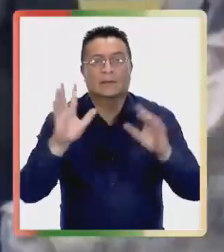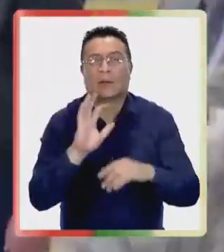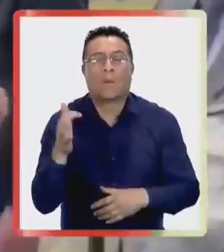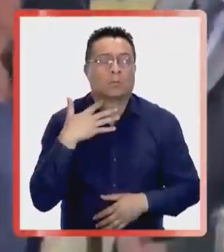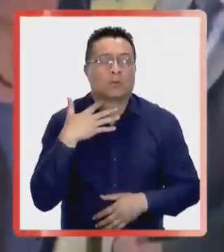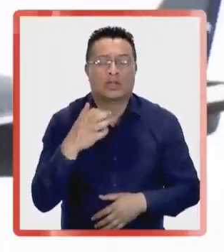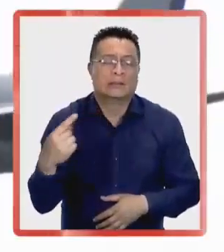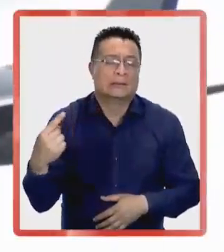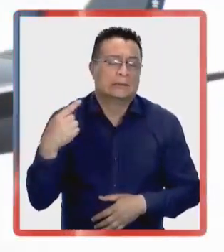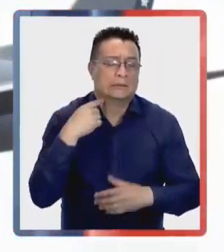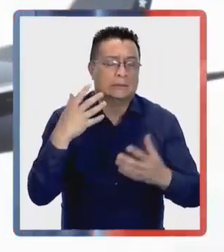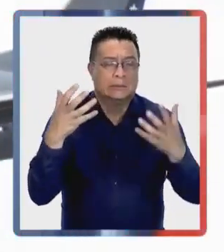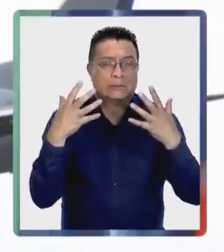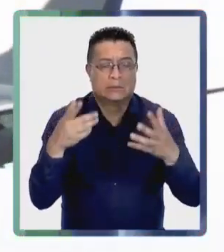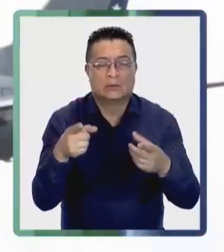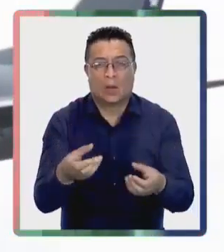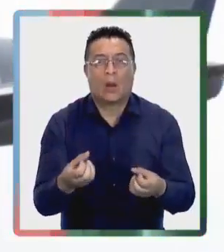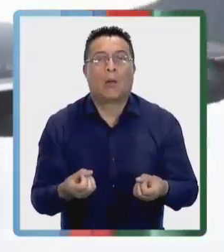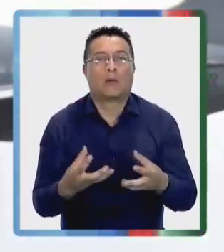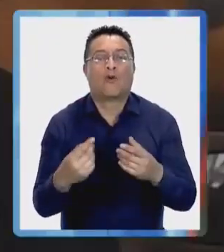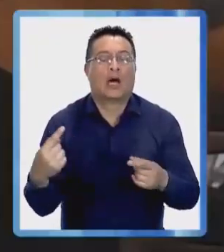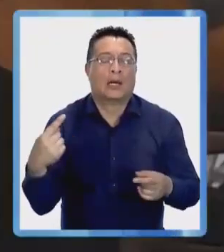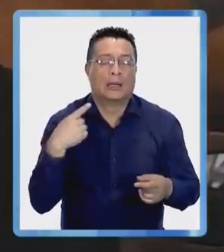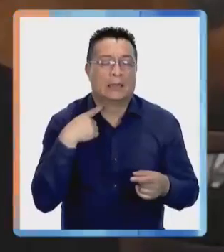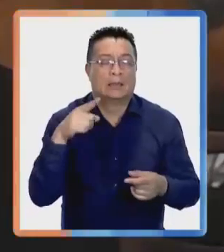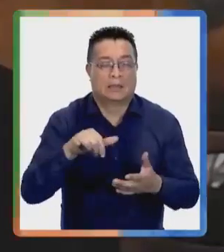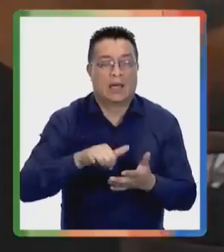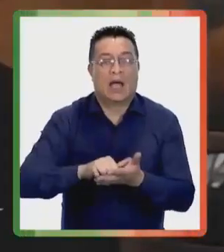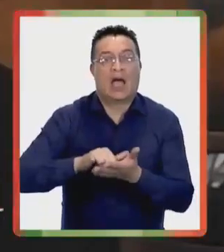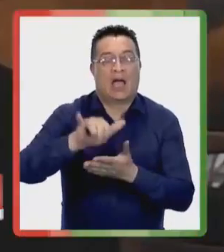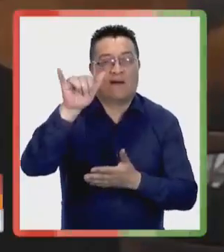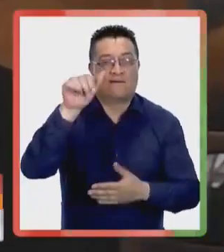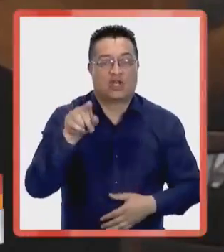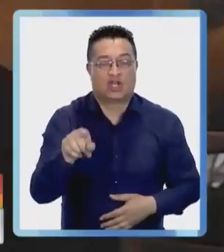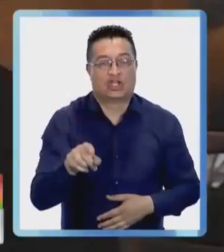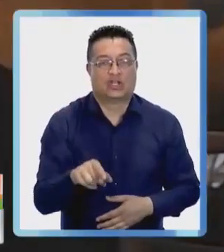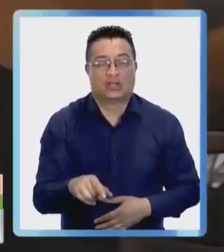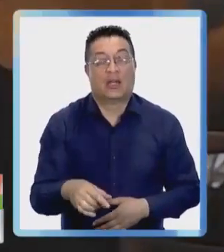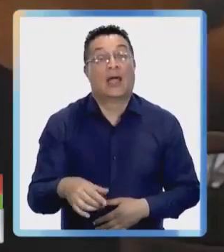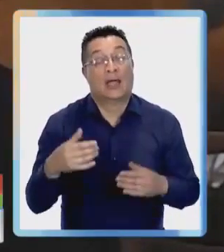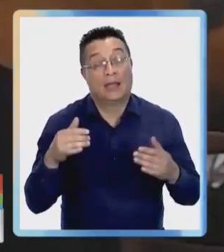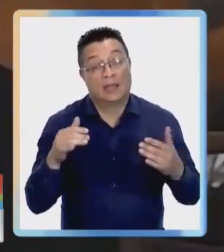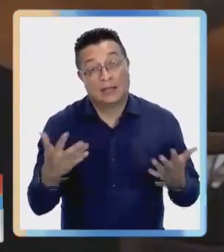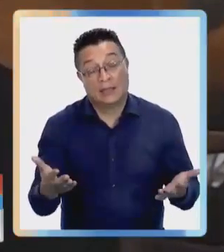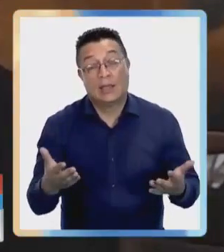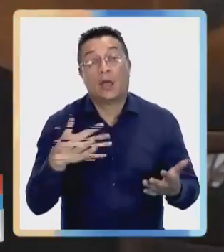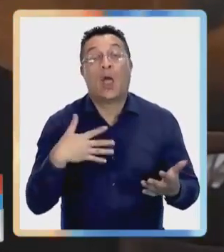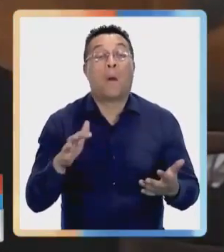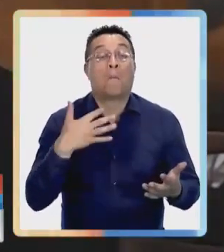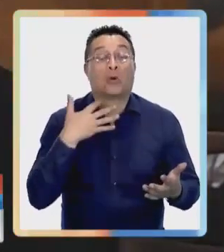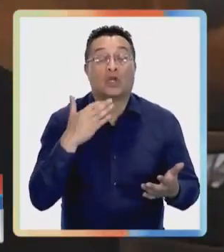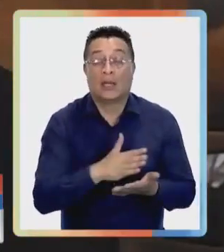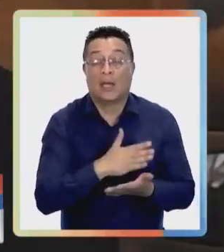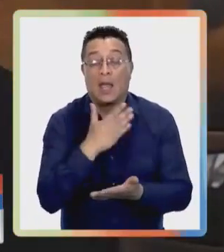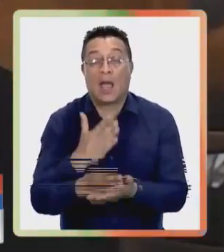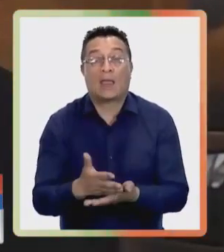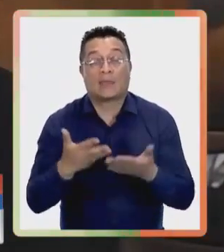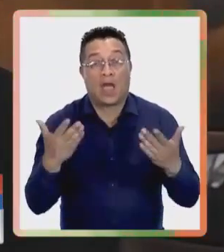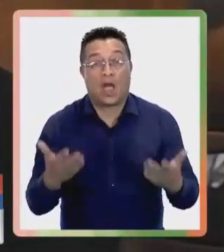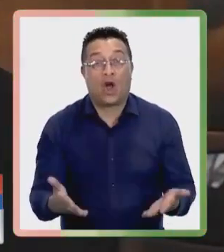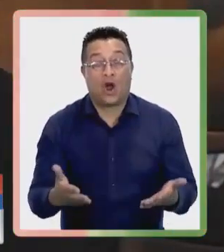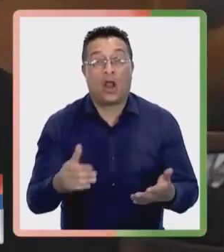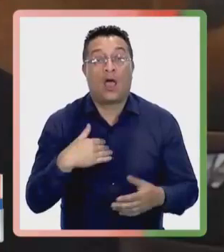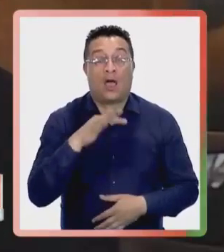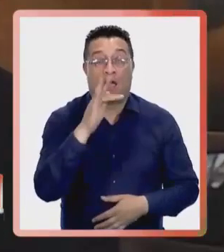de la Policía de Investigaciones de Chile. Seguimos luchando por esclarecer las causas de la tragedia que produjo el accidente del